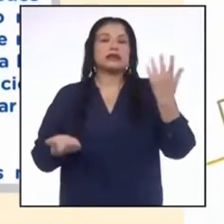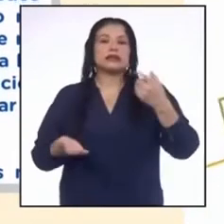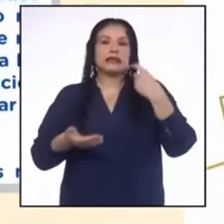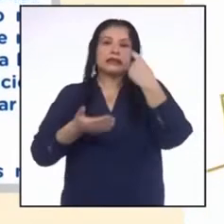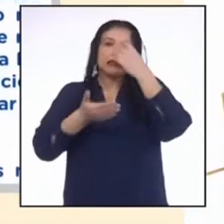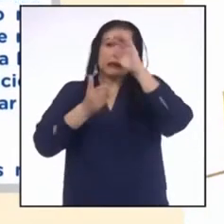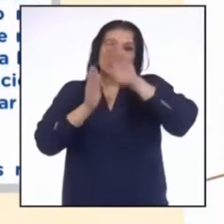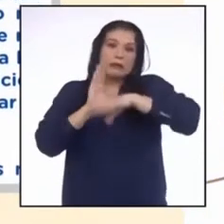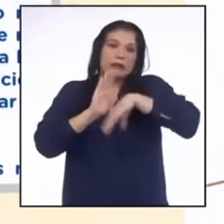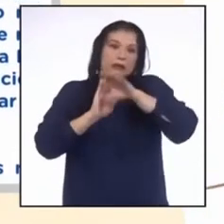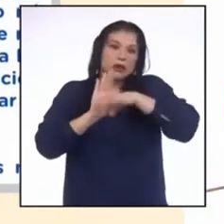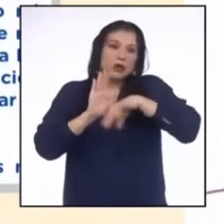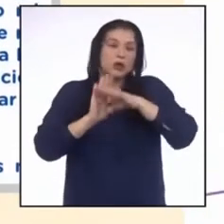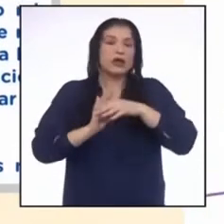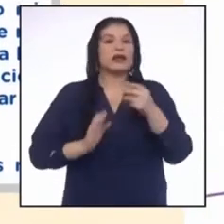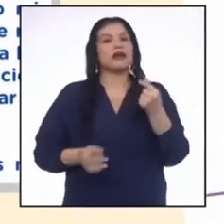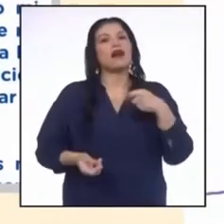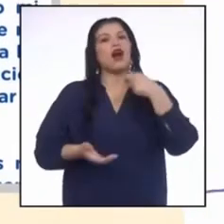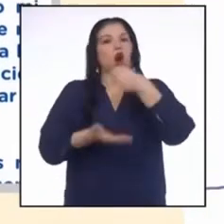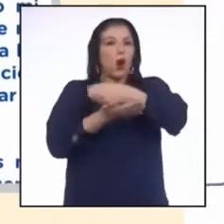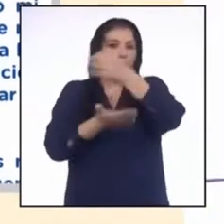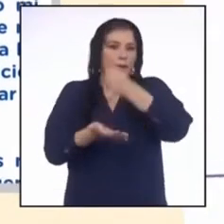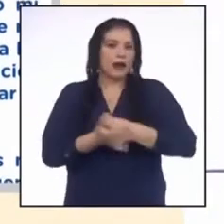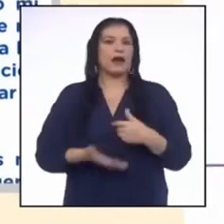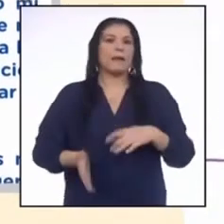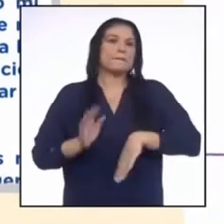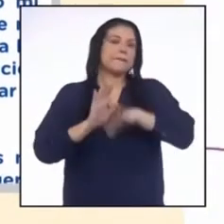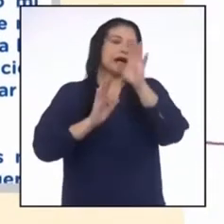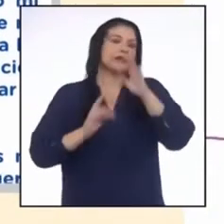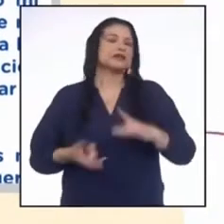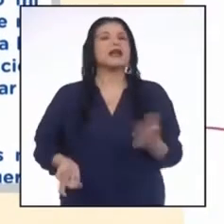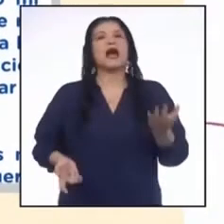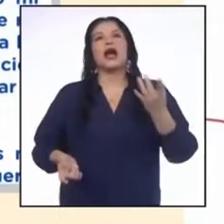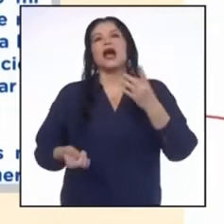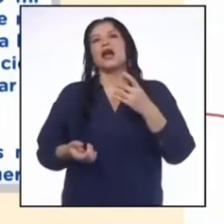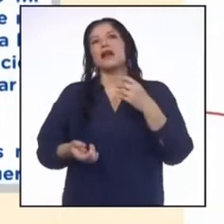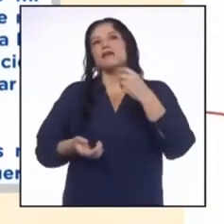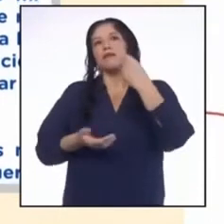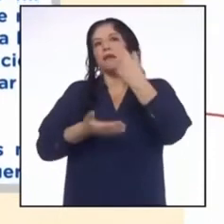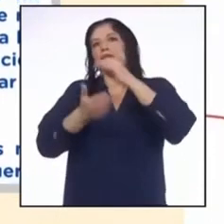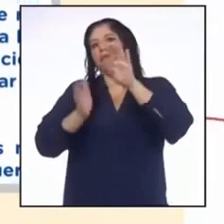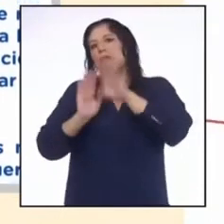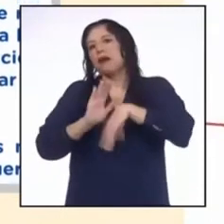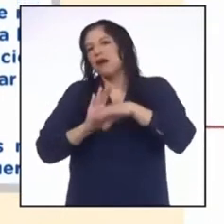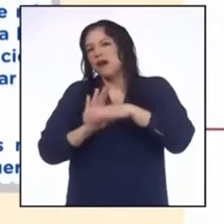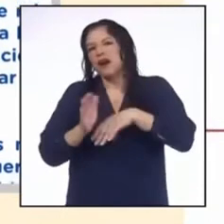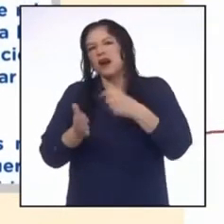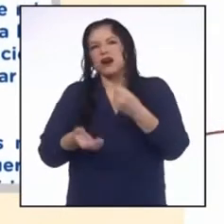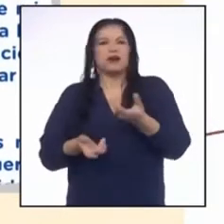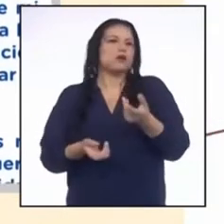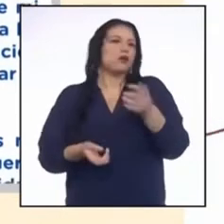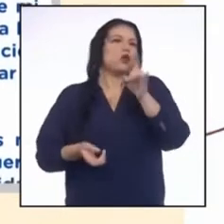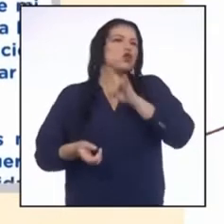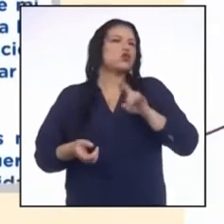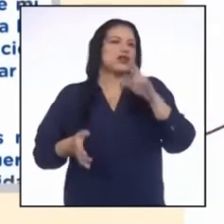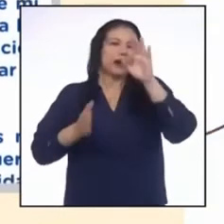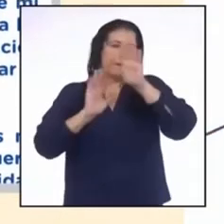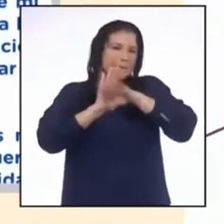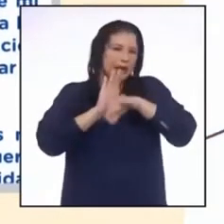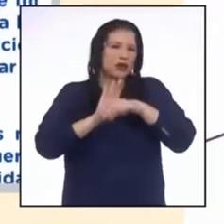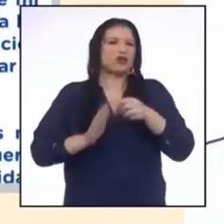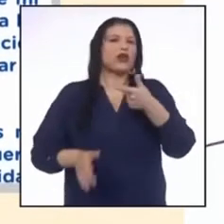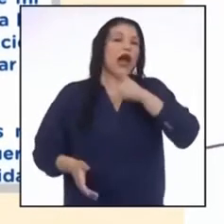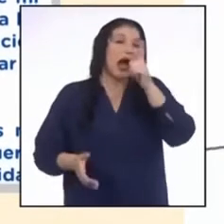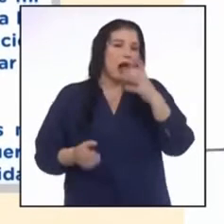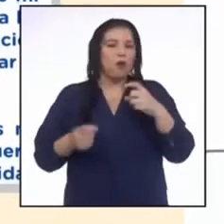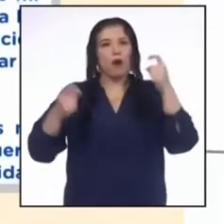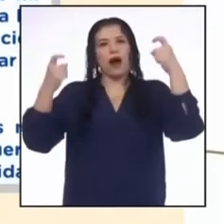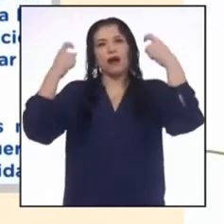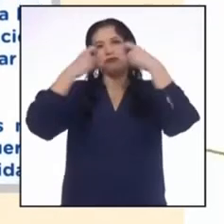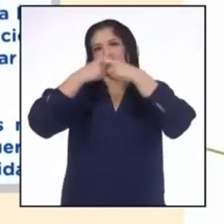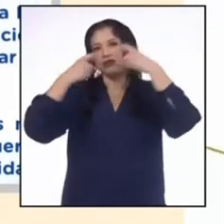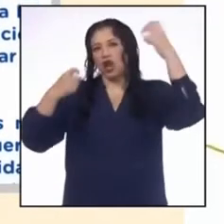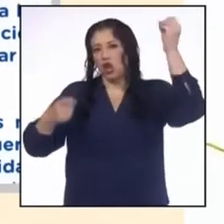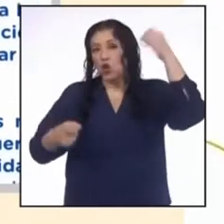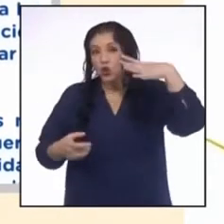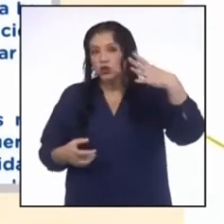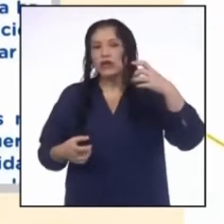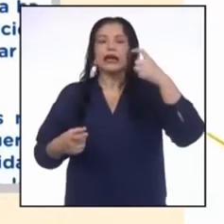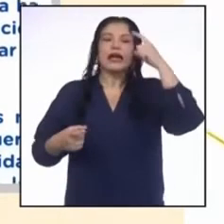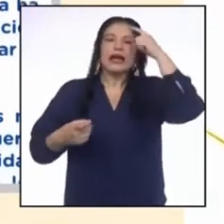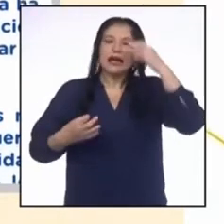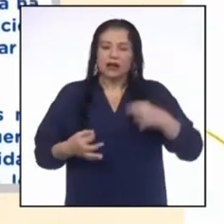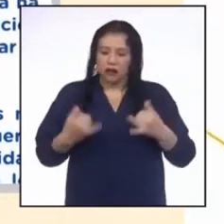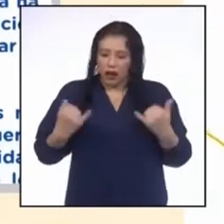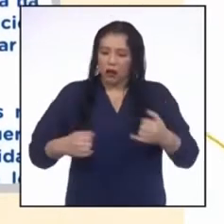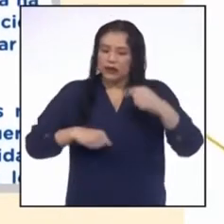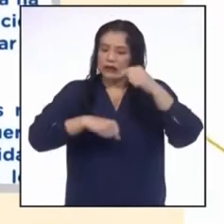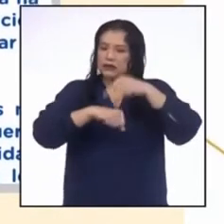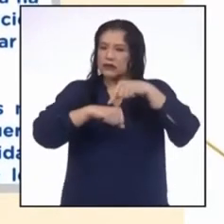gastos. Entre ellos, el consumo de los servicios básicos, como el agua y la electricidad. Creo que es hora de practicar el consumo